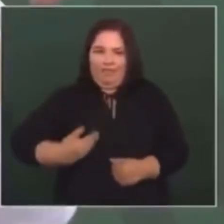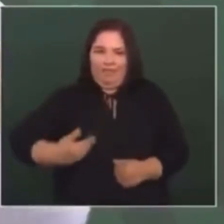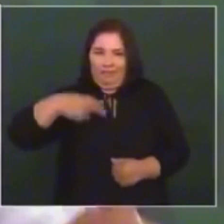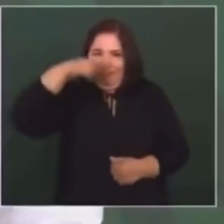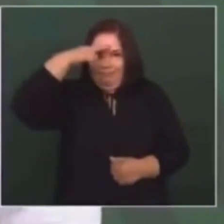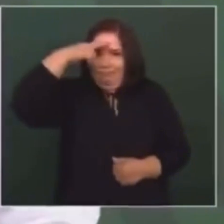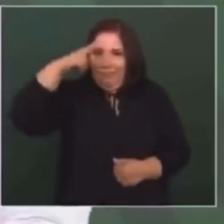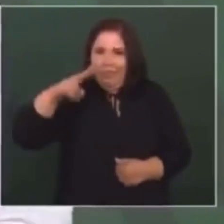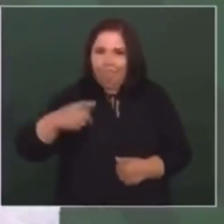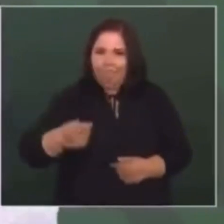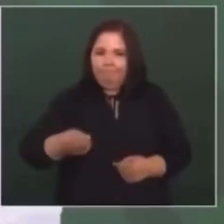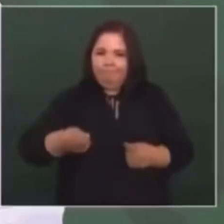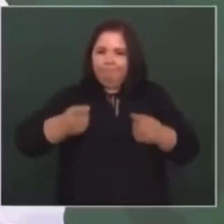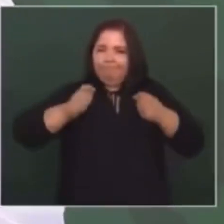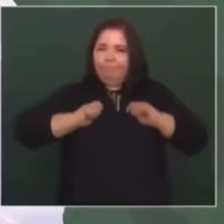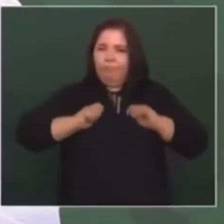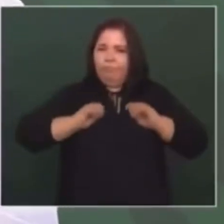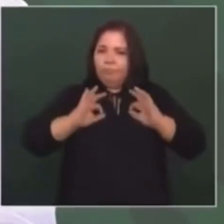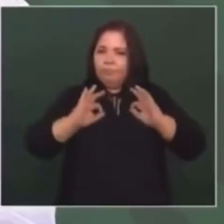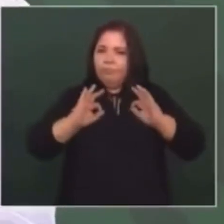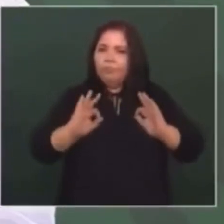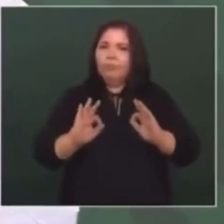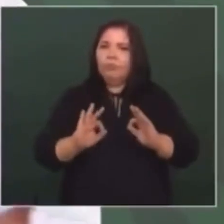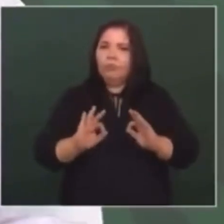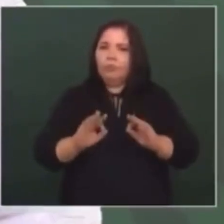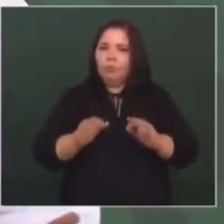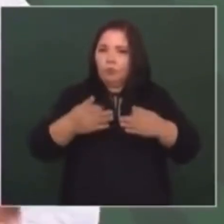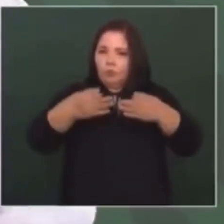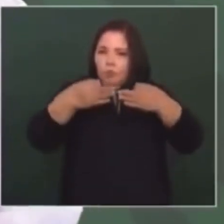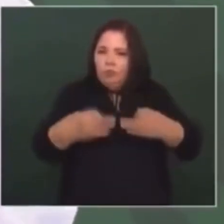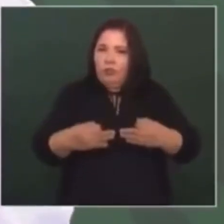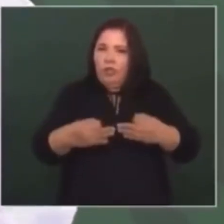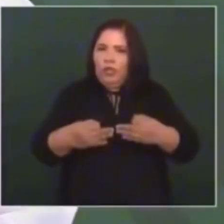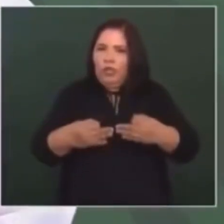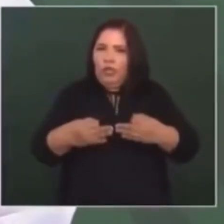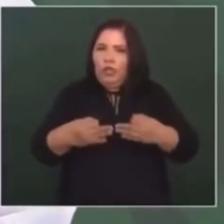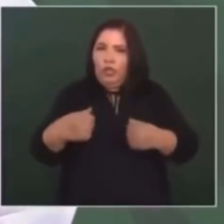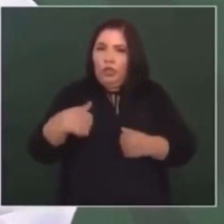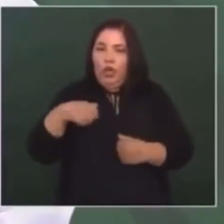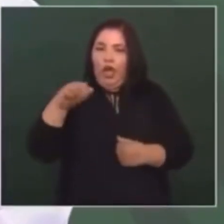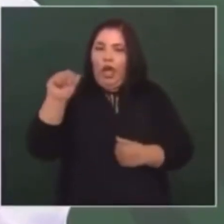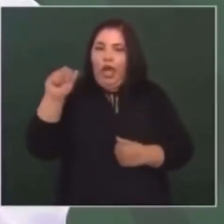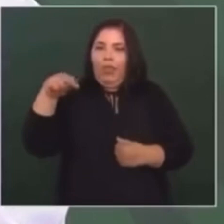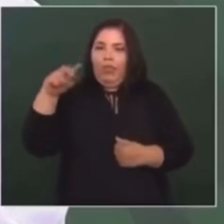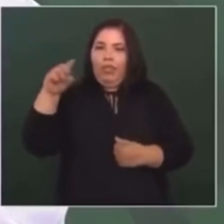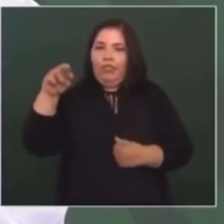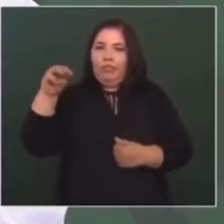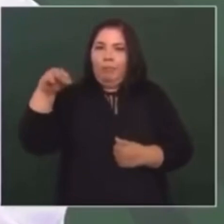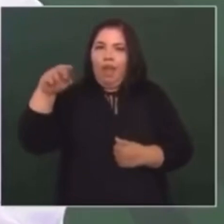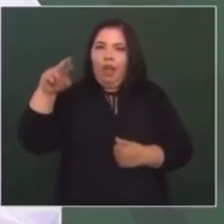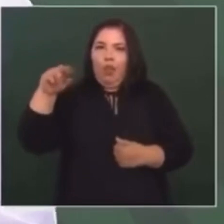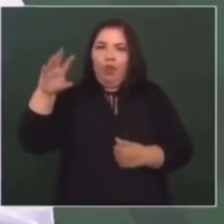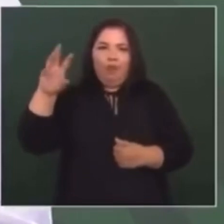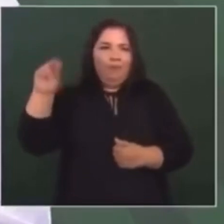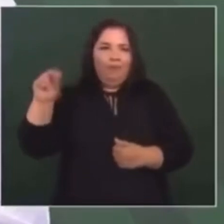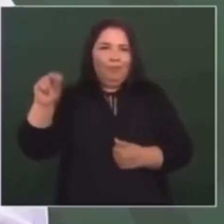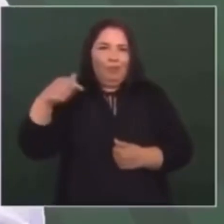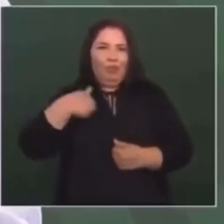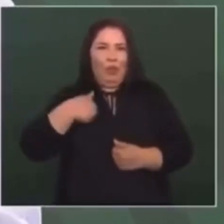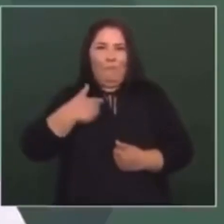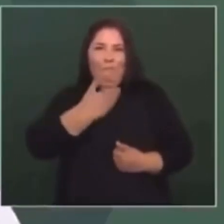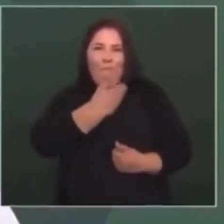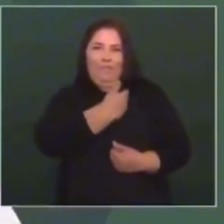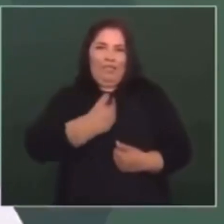que cuidar la investidura presidencial, no soy Andrés Manuel, soy el presidente, y no puedo